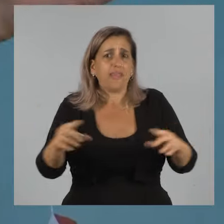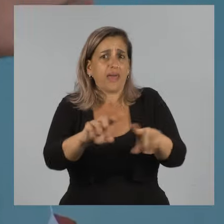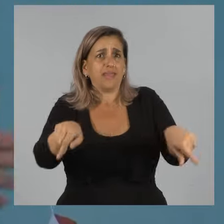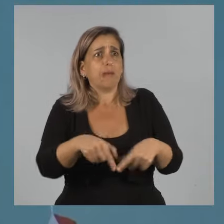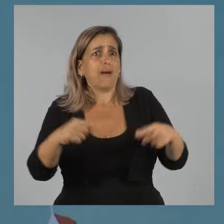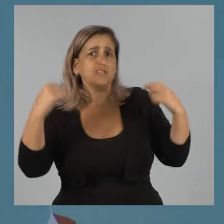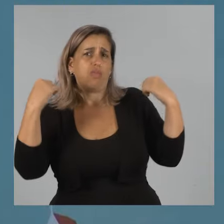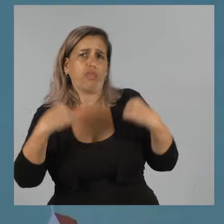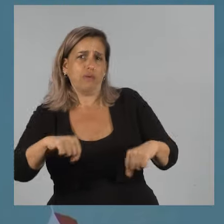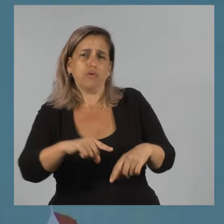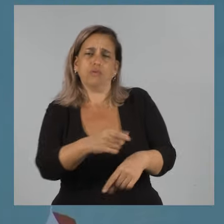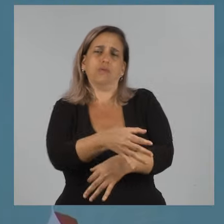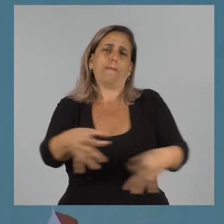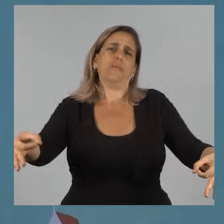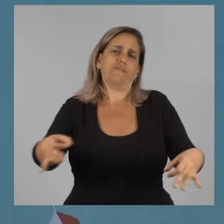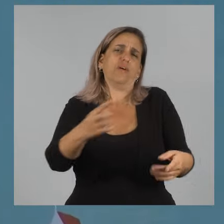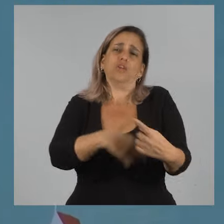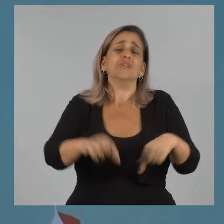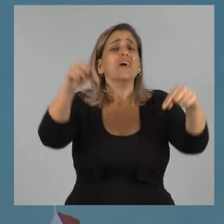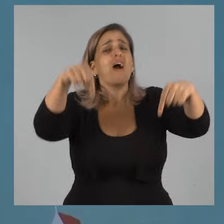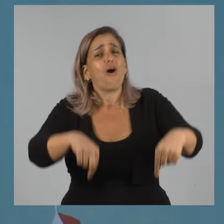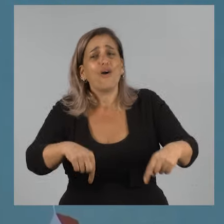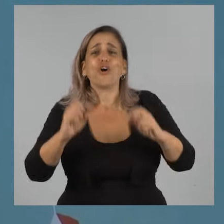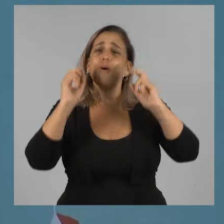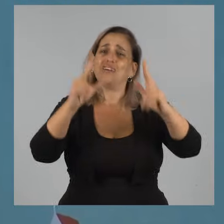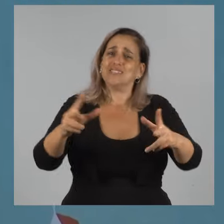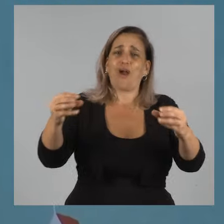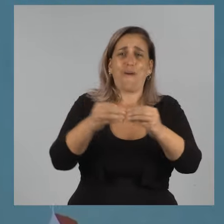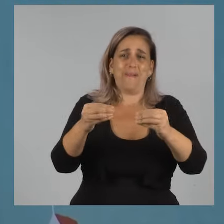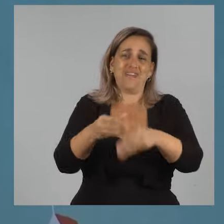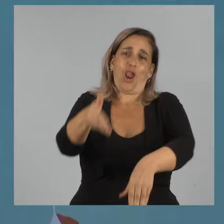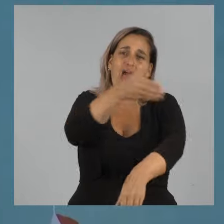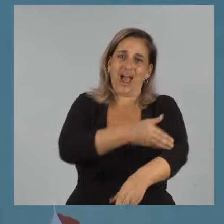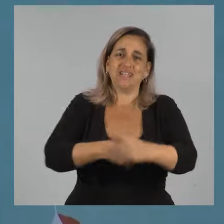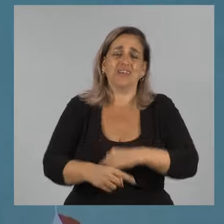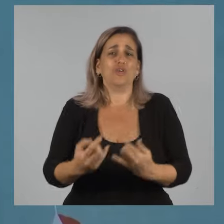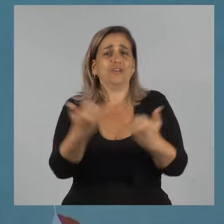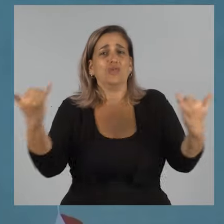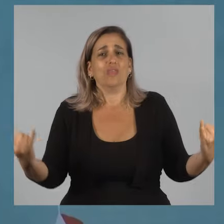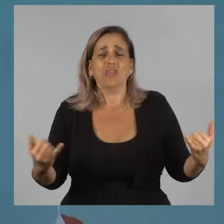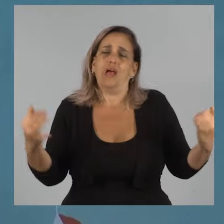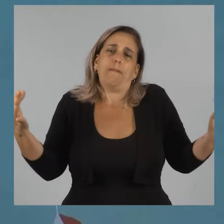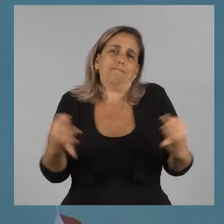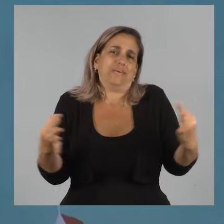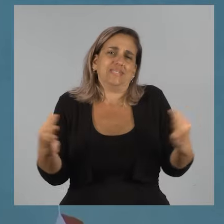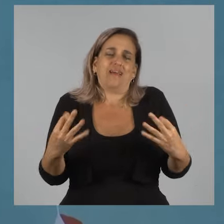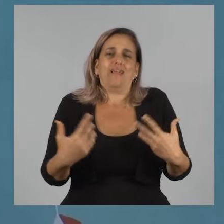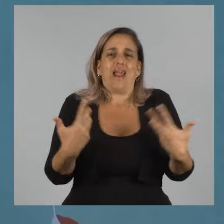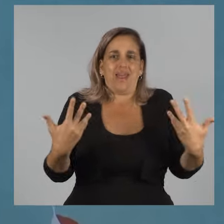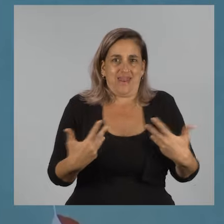este espacio deportivo es espectacular. Así que hoy, como decían los que hablaron antes que yo, un día de